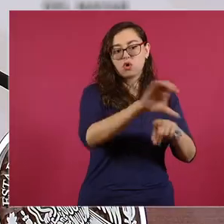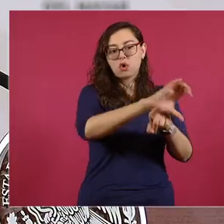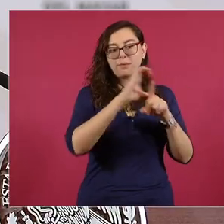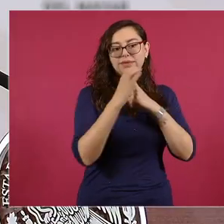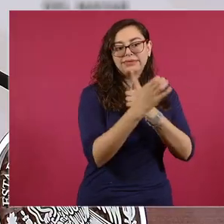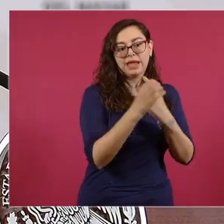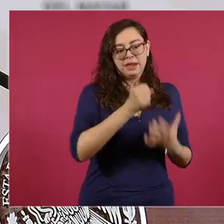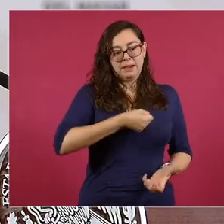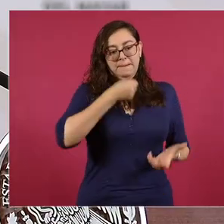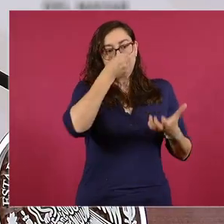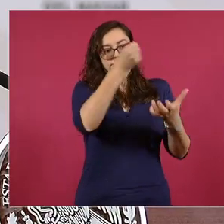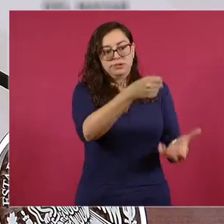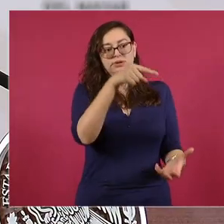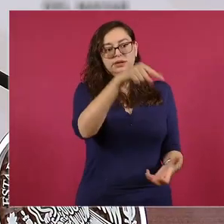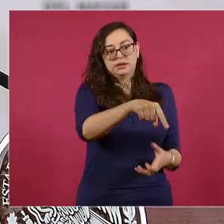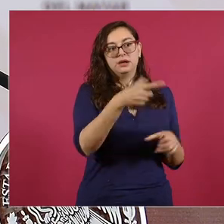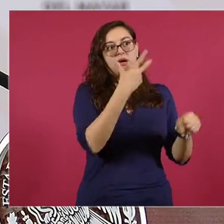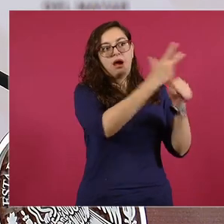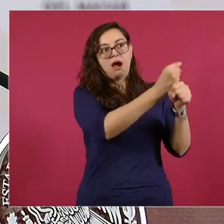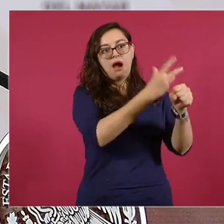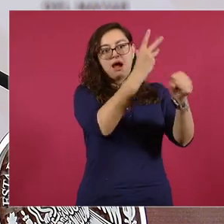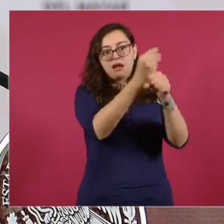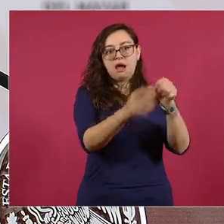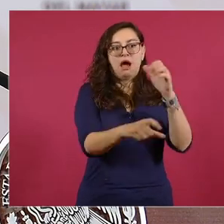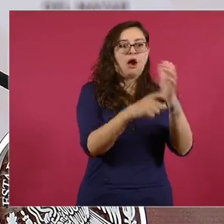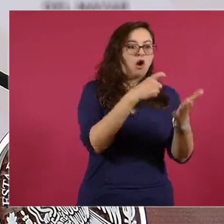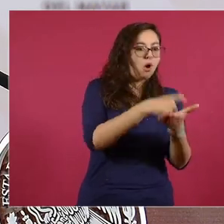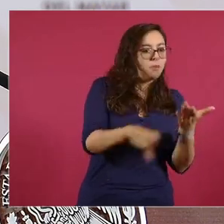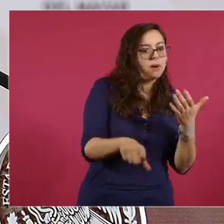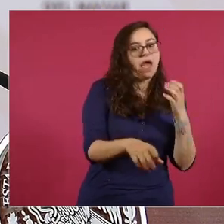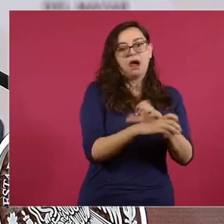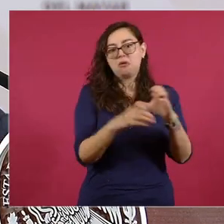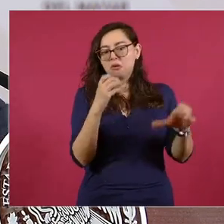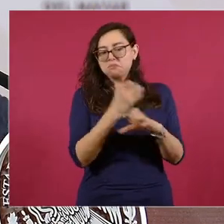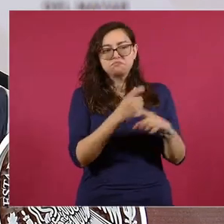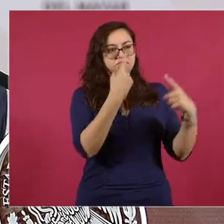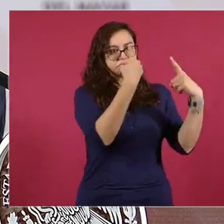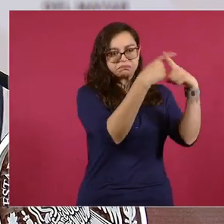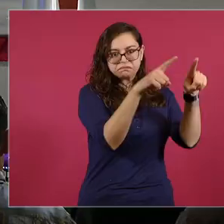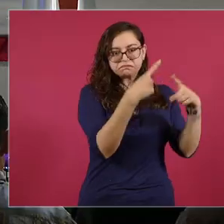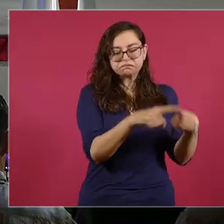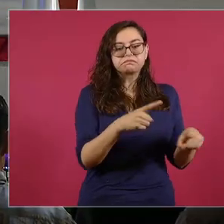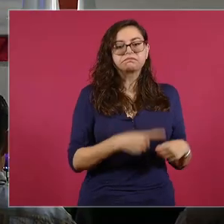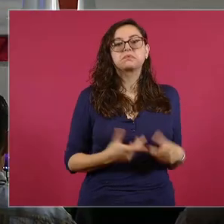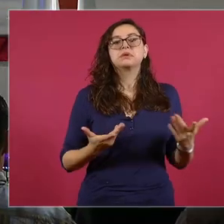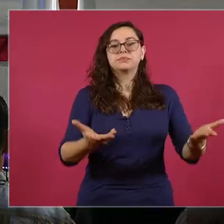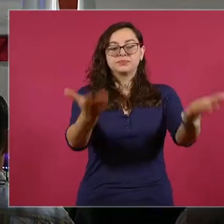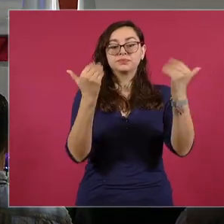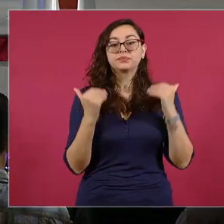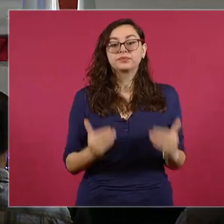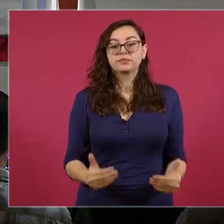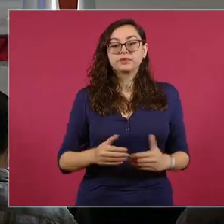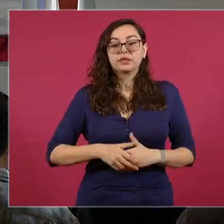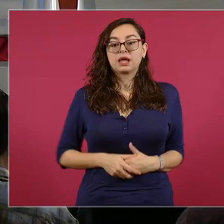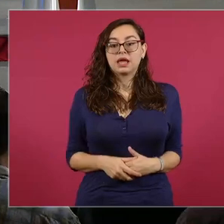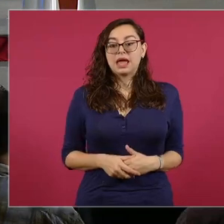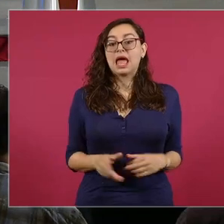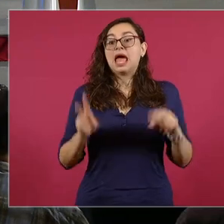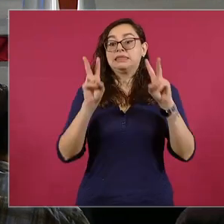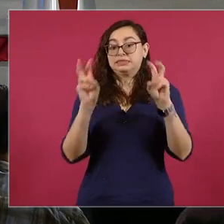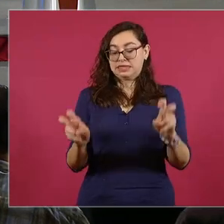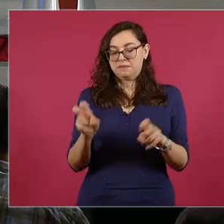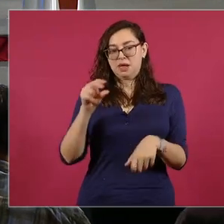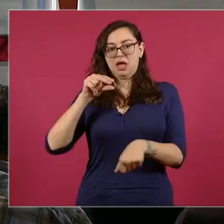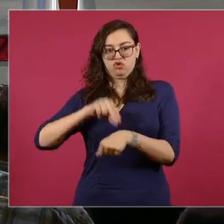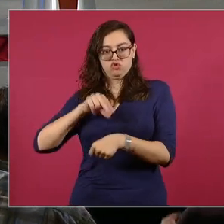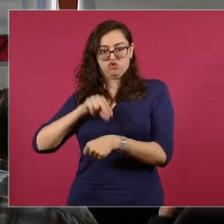dotar de mobiliario a estas unidades. Si podemos ver la primera. Sobre médicos especialistas,